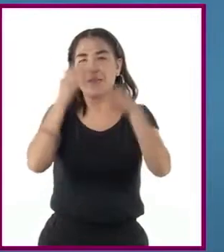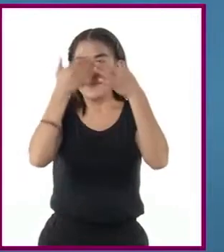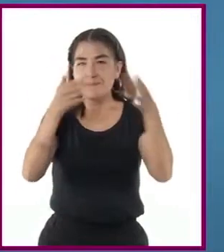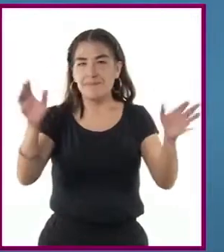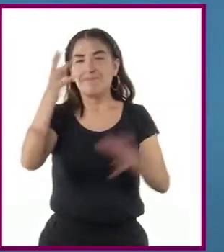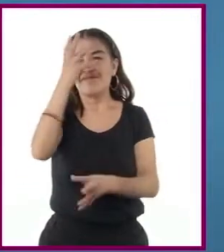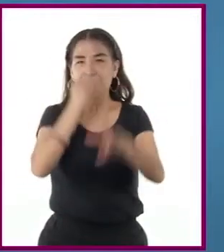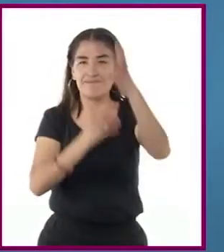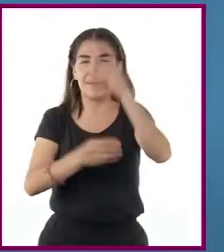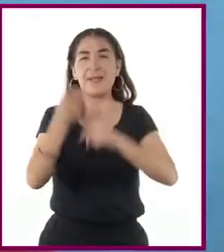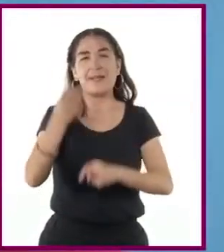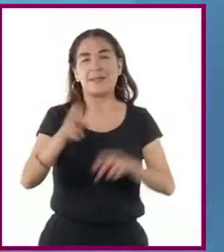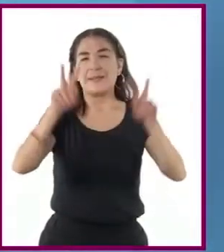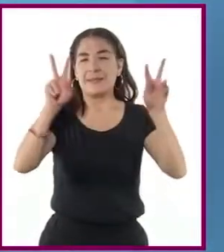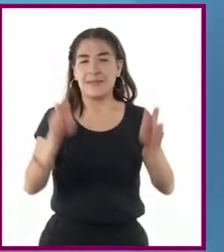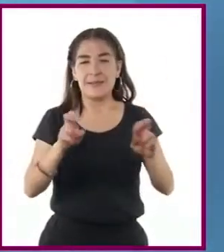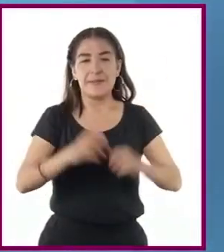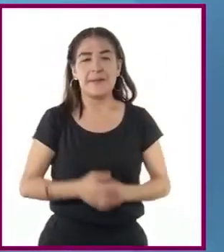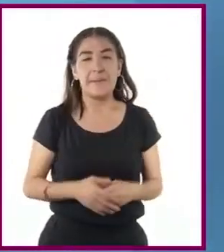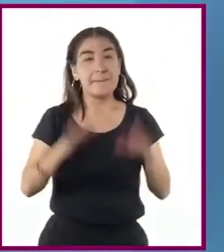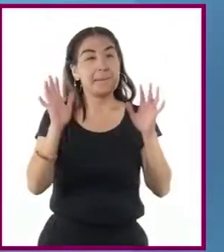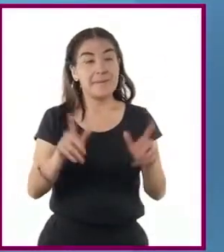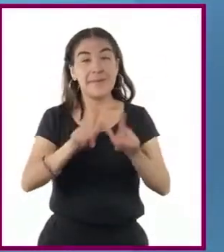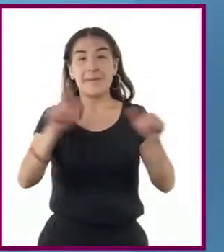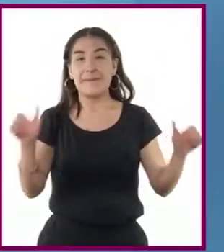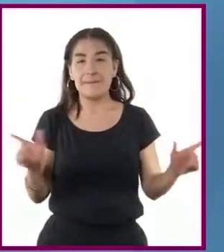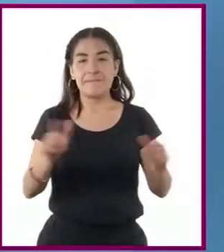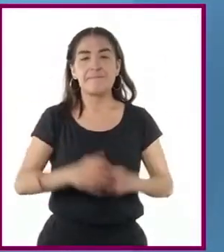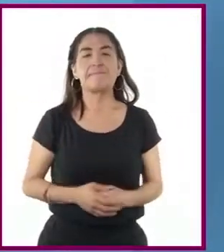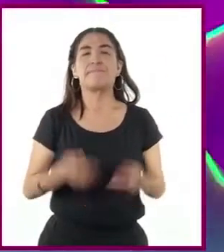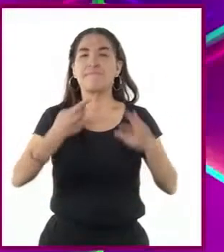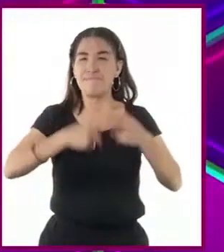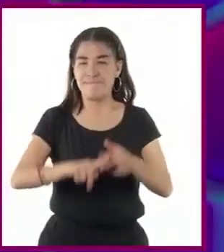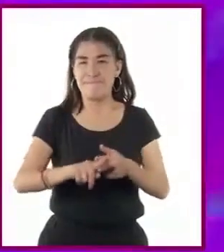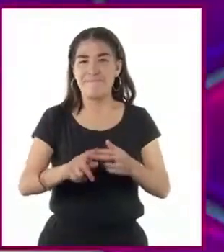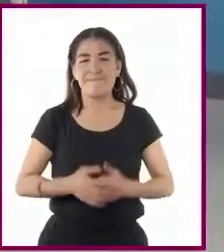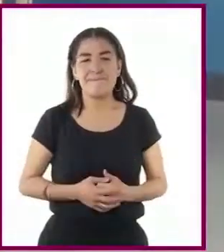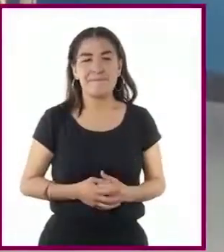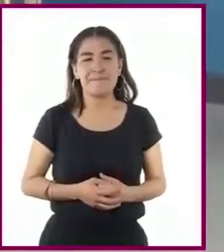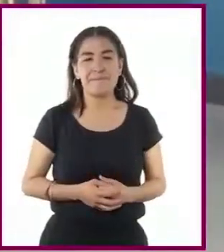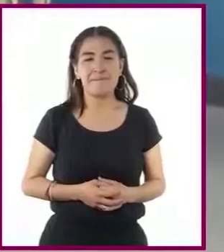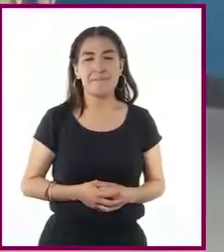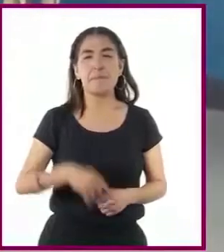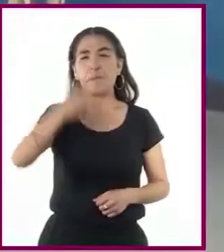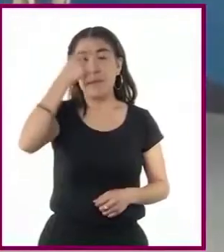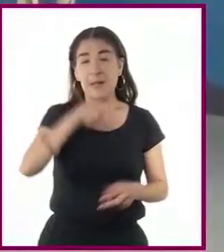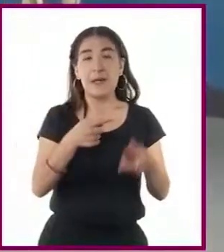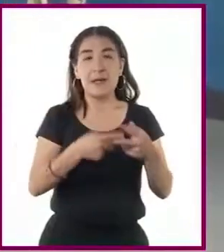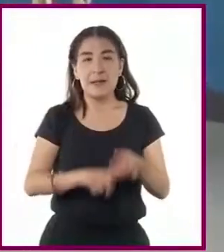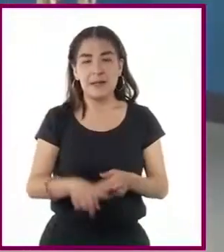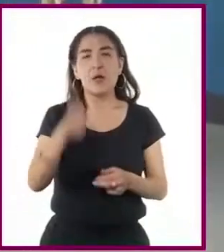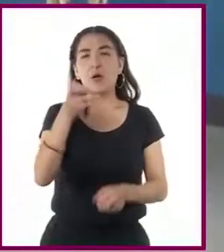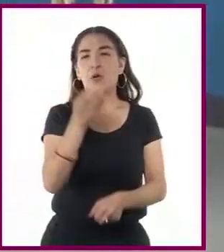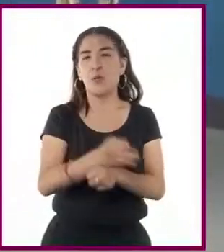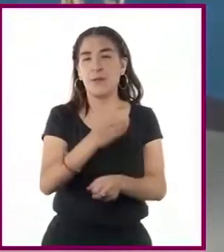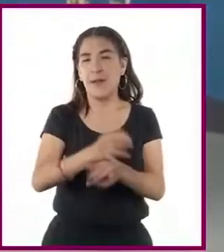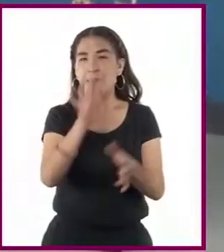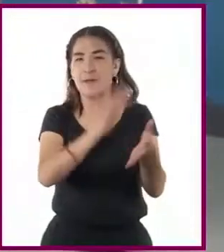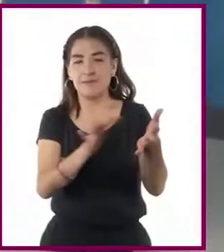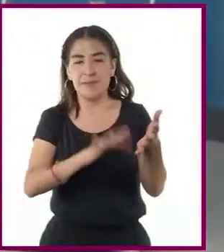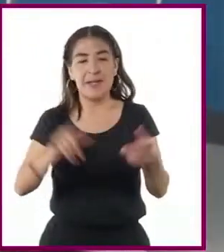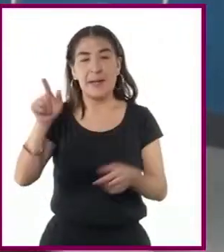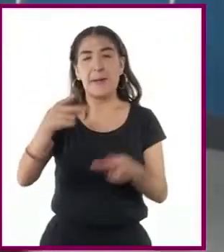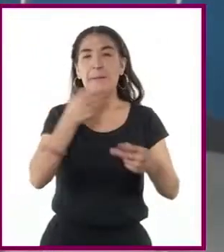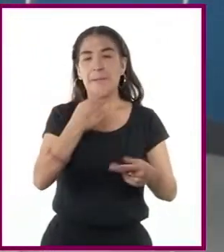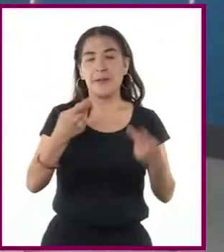conocimientos acerca del tema. ¿Están listas y listos? ¡Comencemos! Para iniciar, demos lectura al siguiente texto del